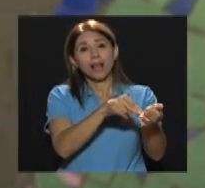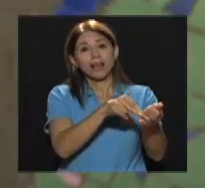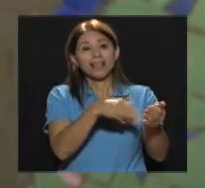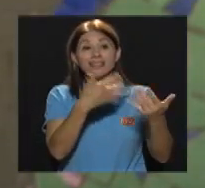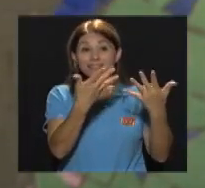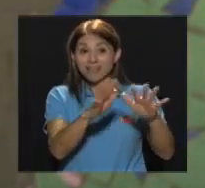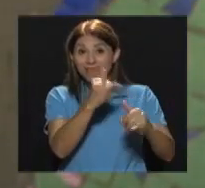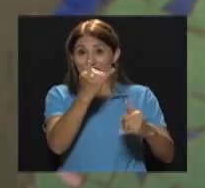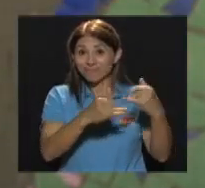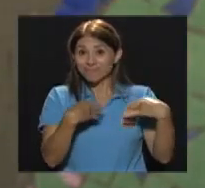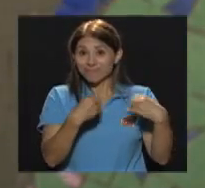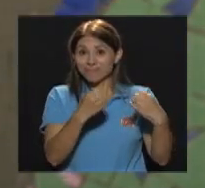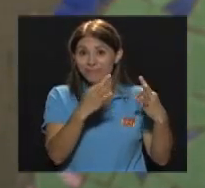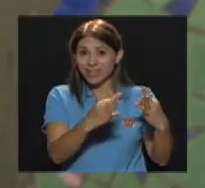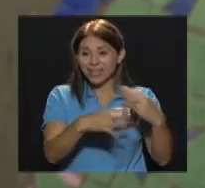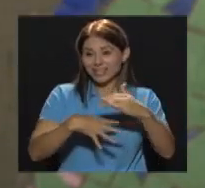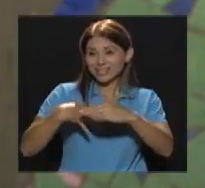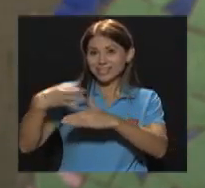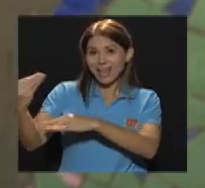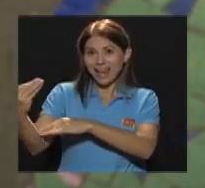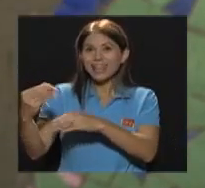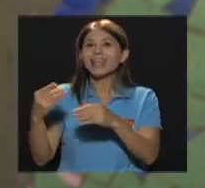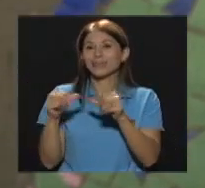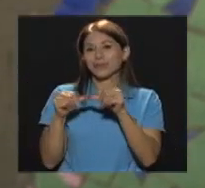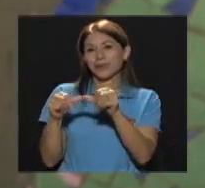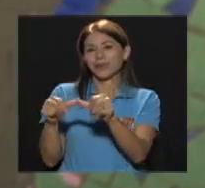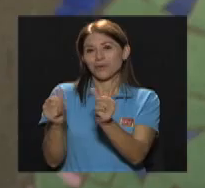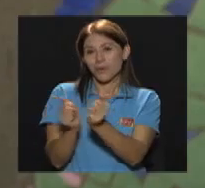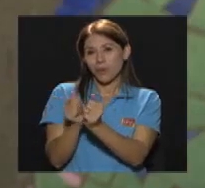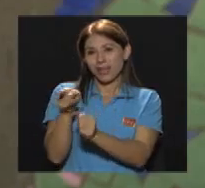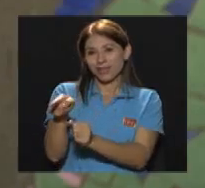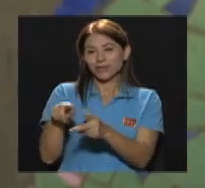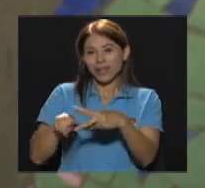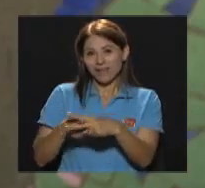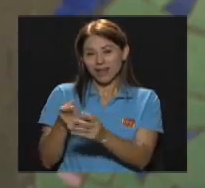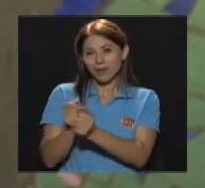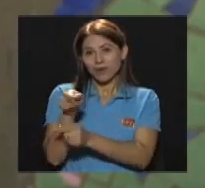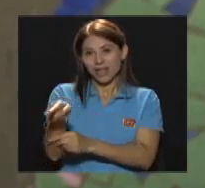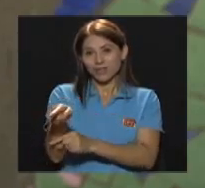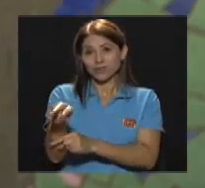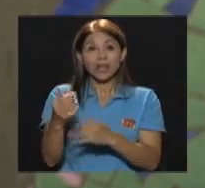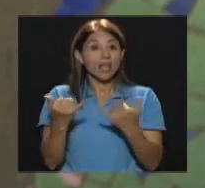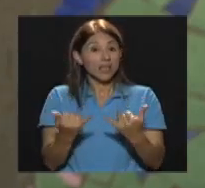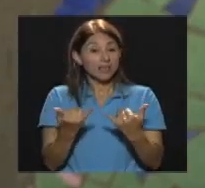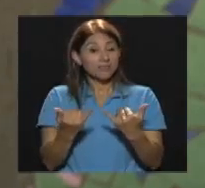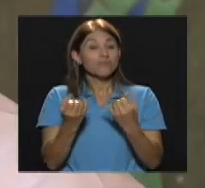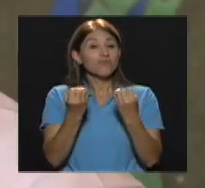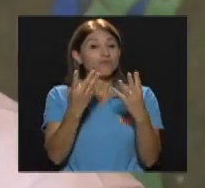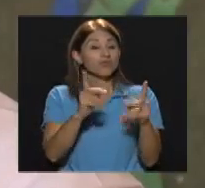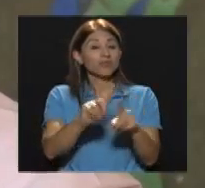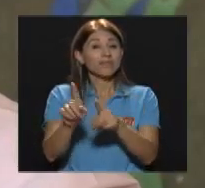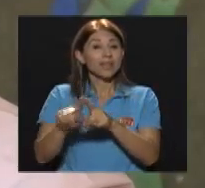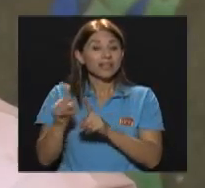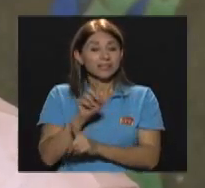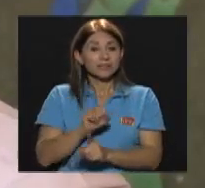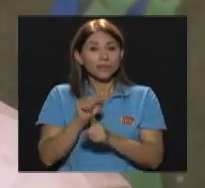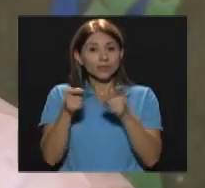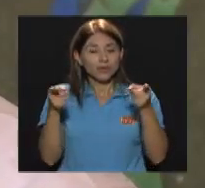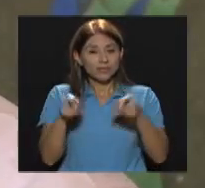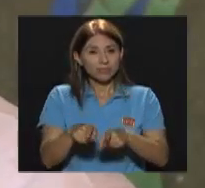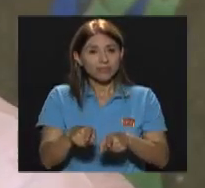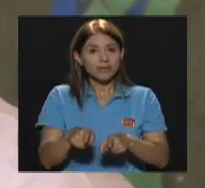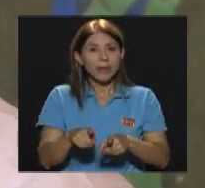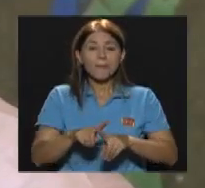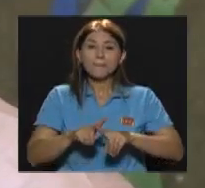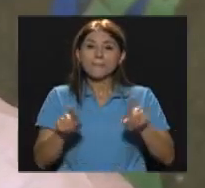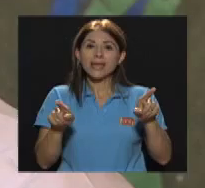En este sentido Tenemos Múltiples Situaciones Múltiples condiciones Como mencionaba Anteriormente Pero también Si el niño Está